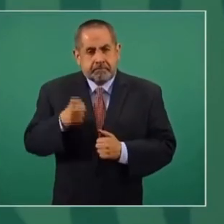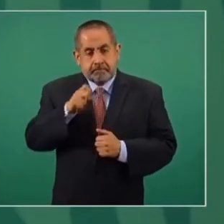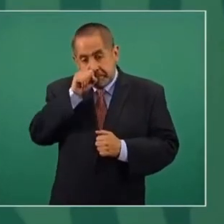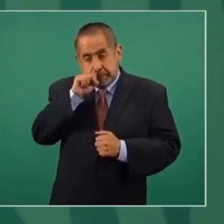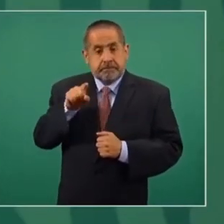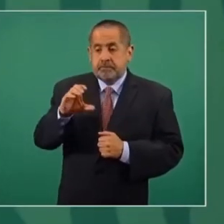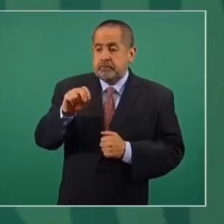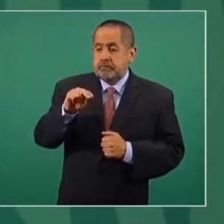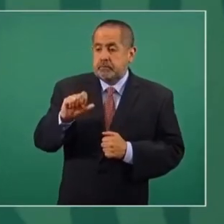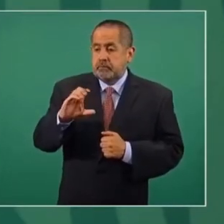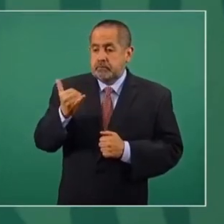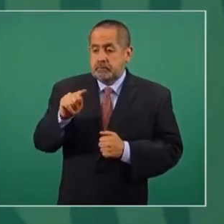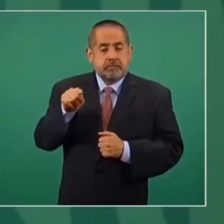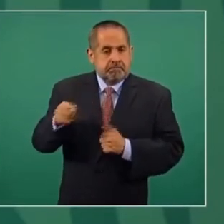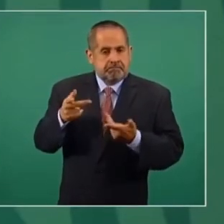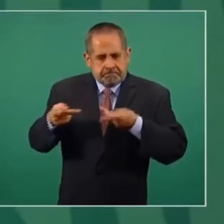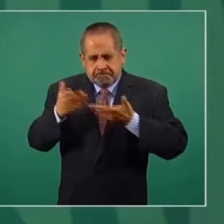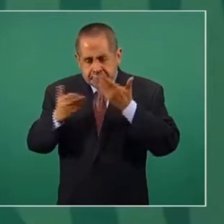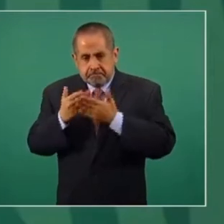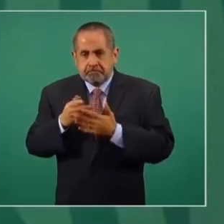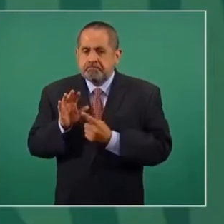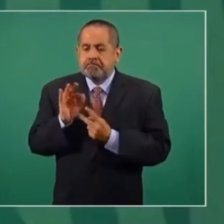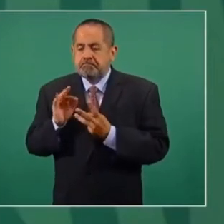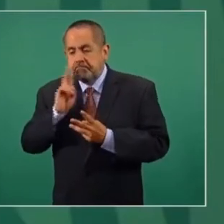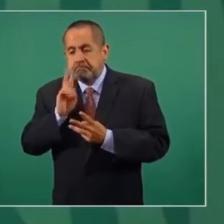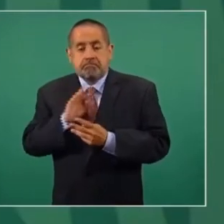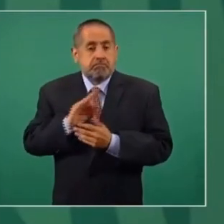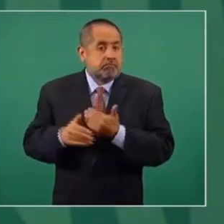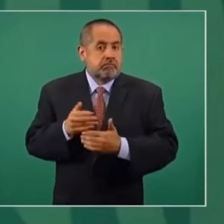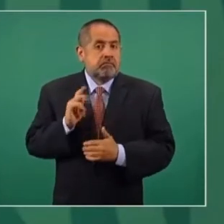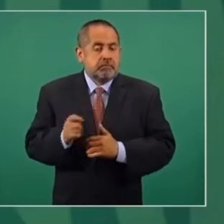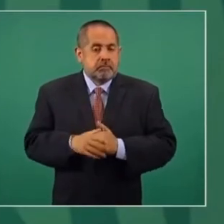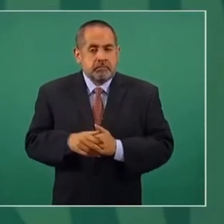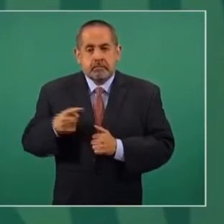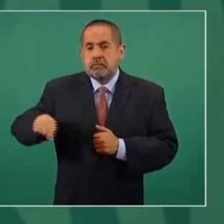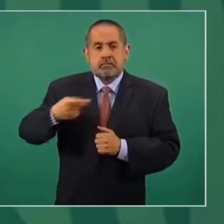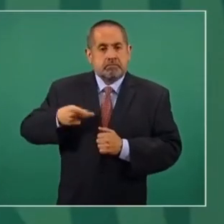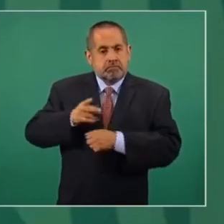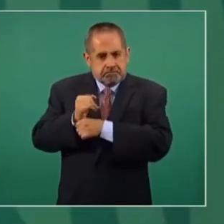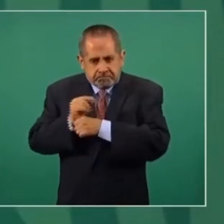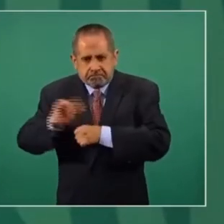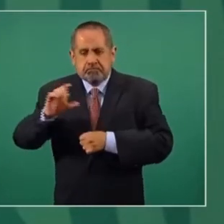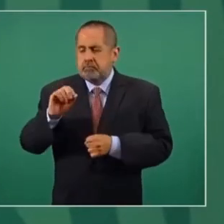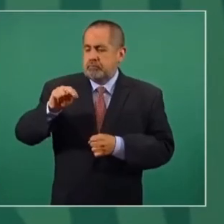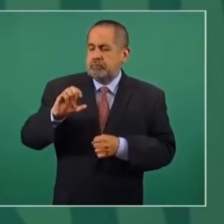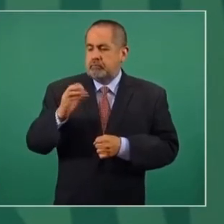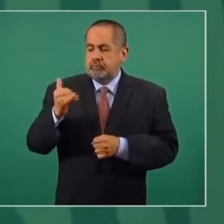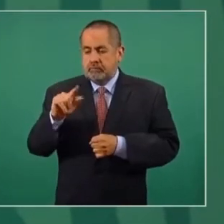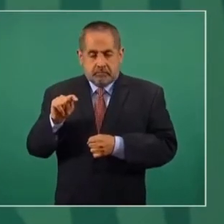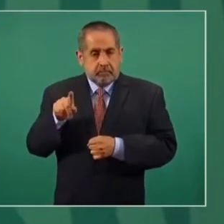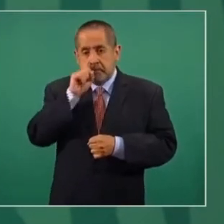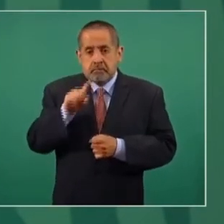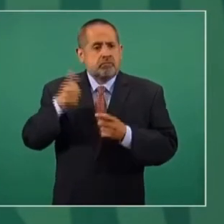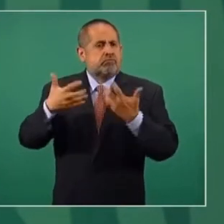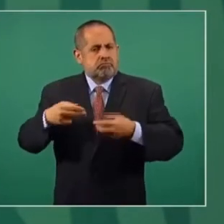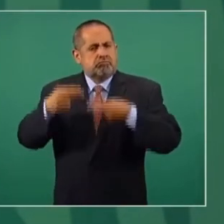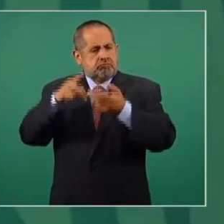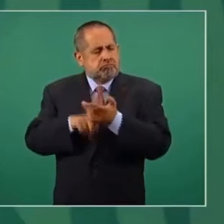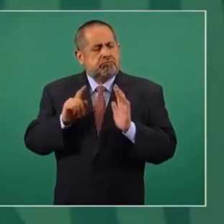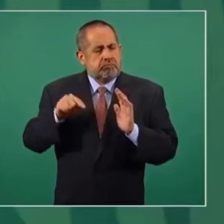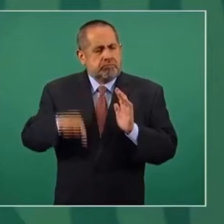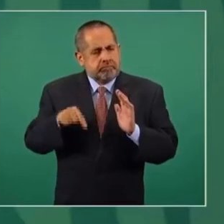trabajando el Conacyt, ya hay opciones tanto de investigadores del Conacyt que están trabajando como empresas